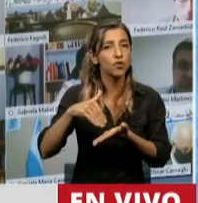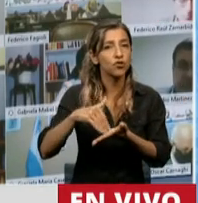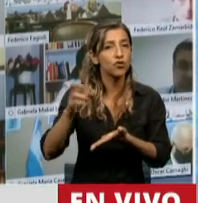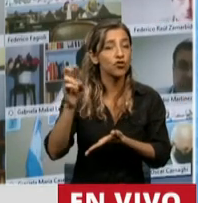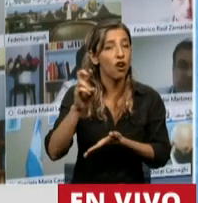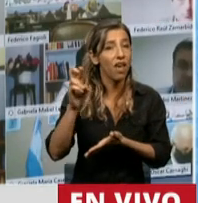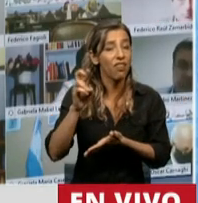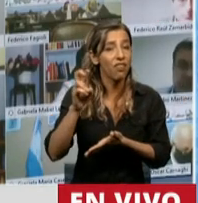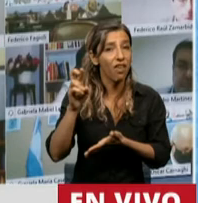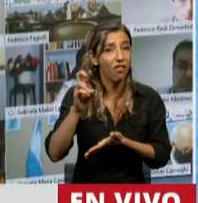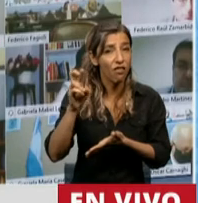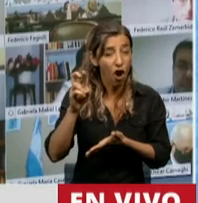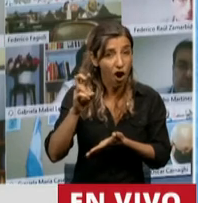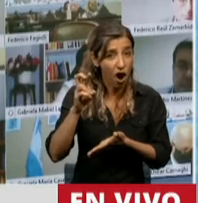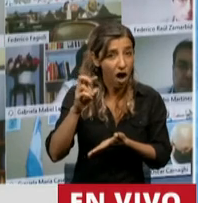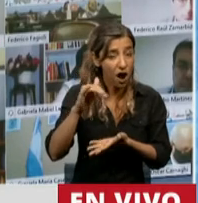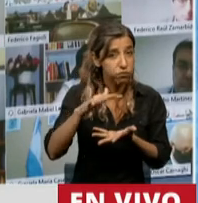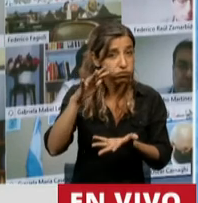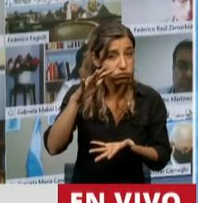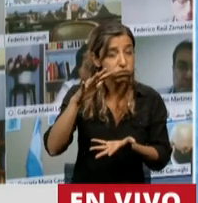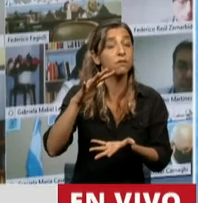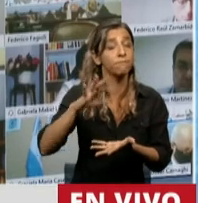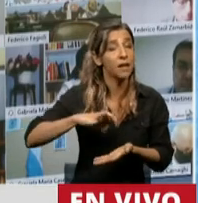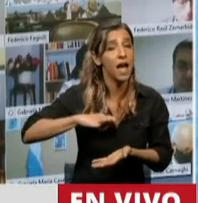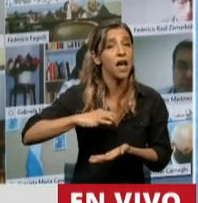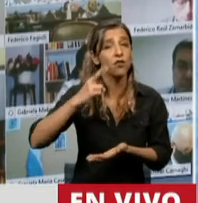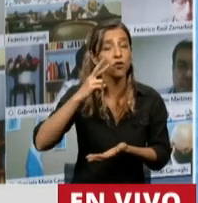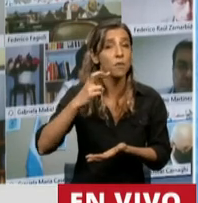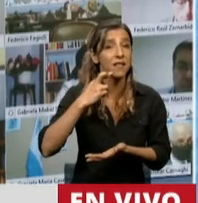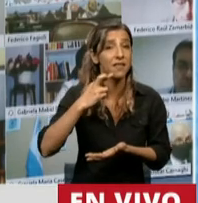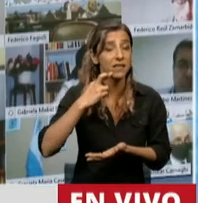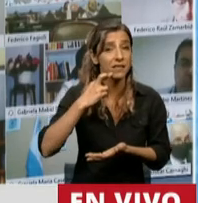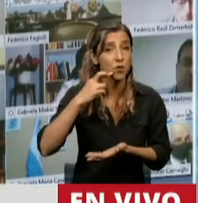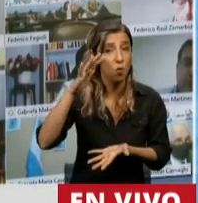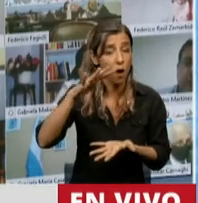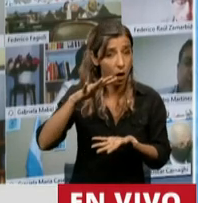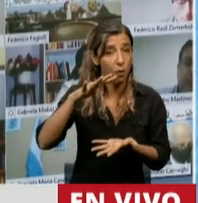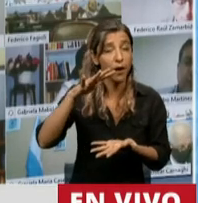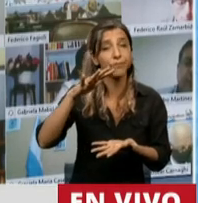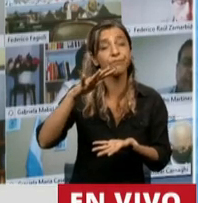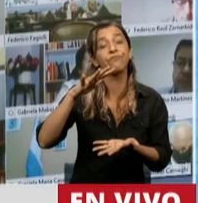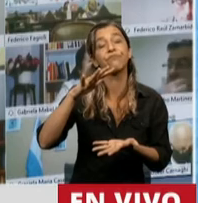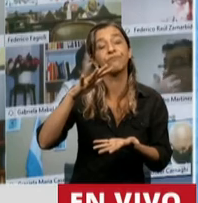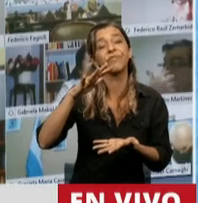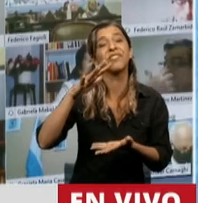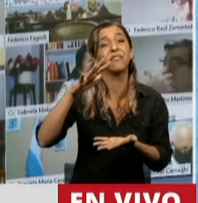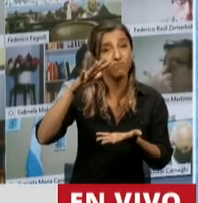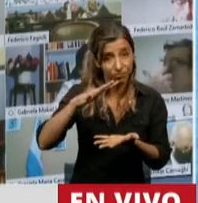para dejarlo en el año 2019 con un capital de 34